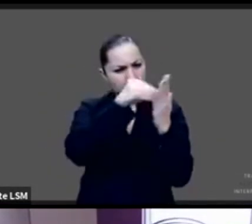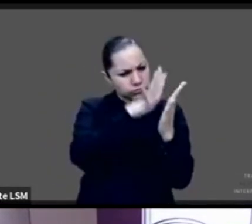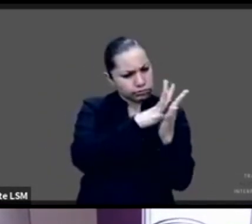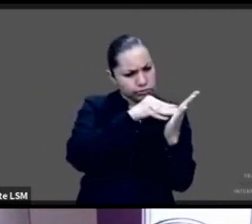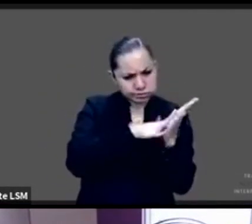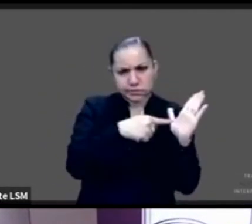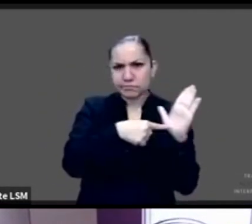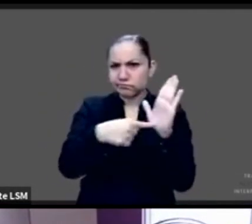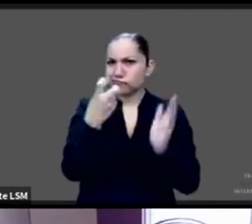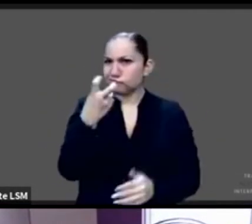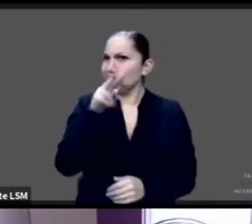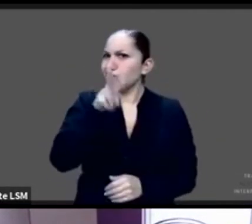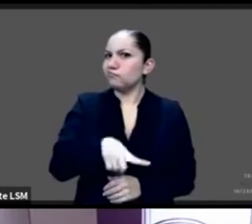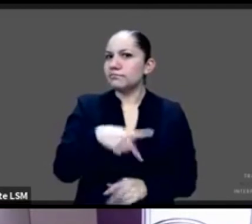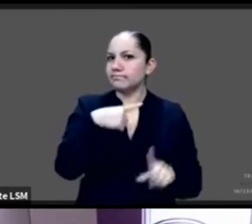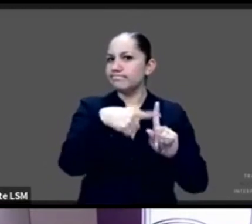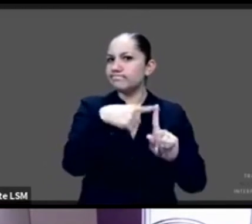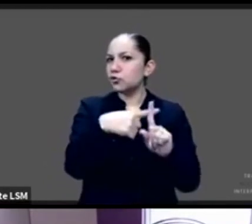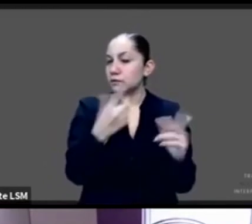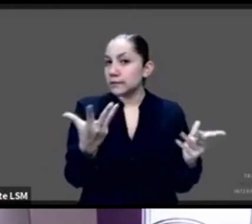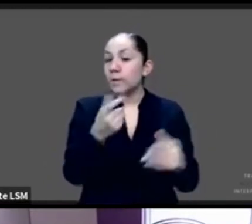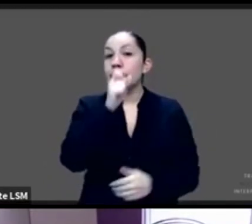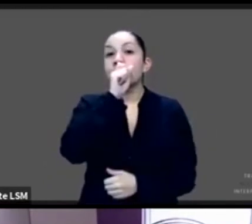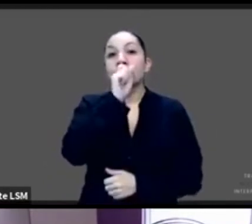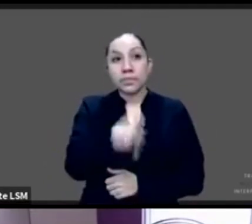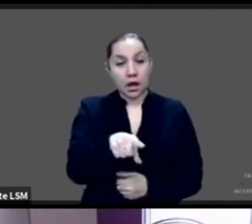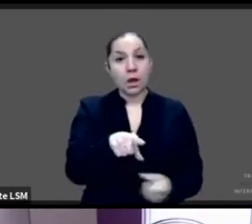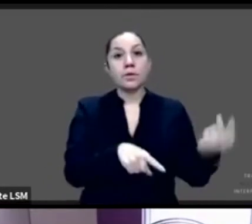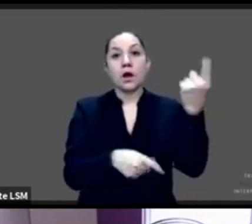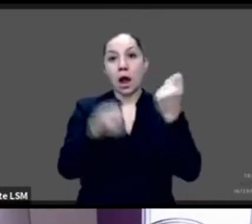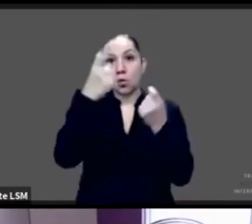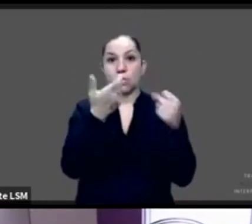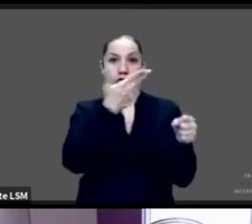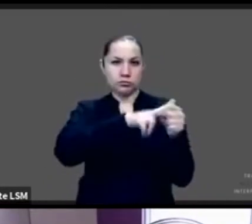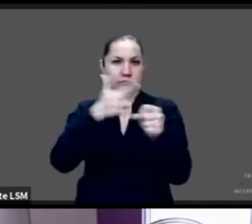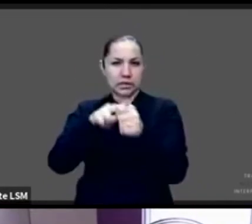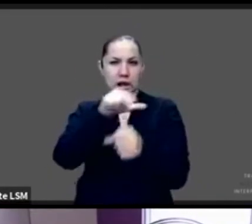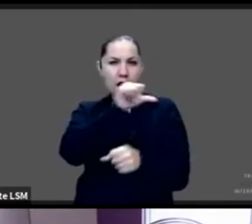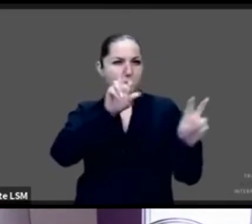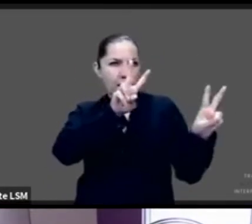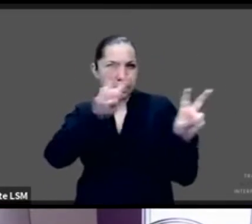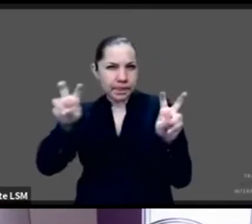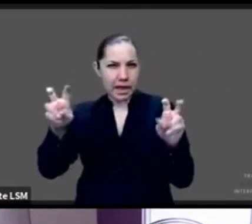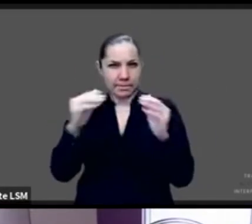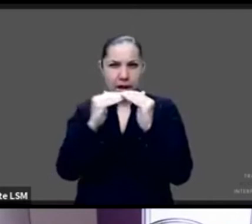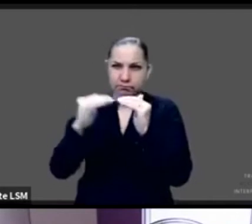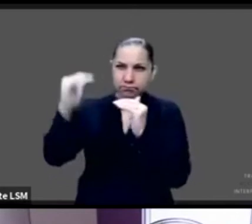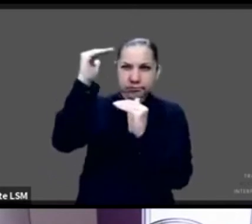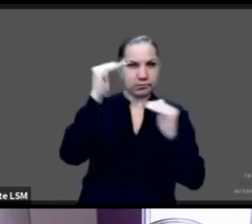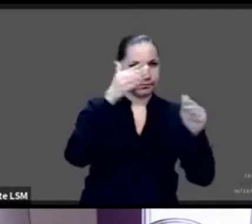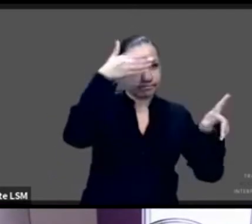hospitales de alta especialidad, básicamente relacionados con la pediatría, han